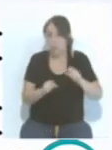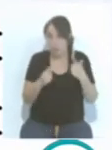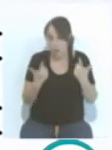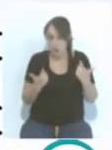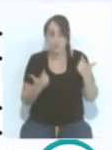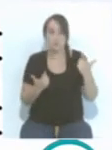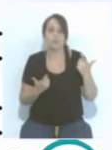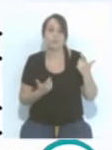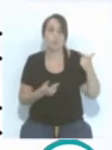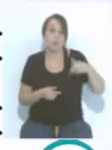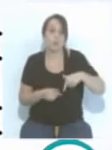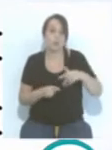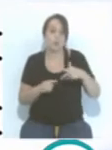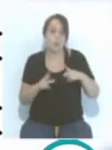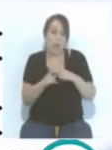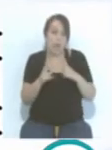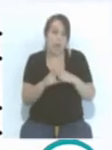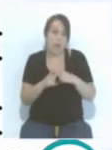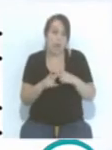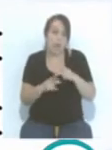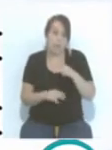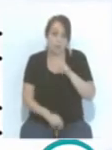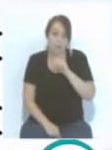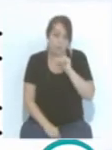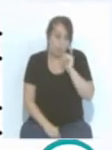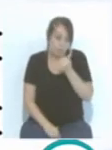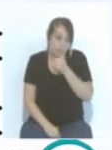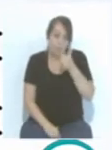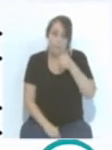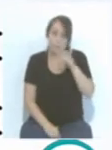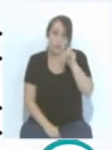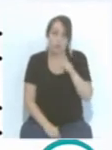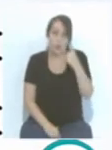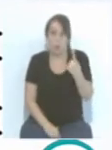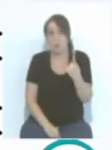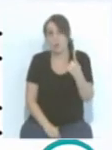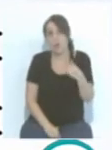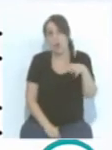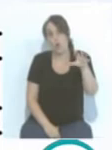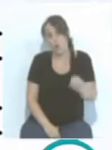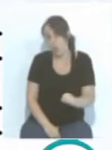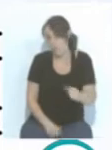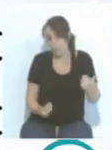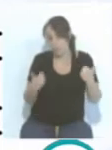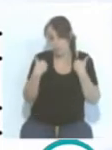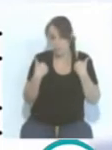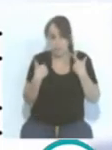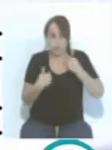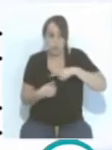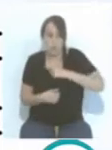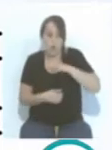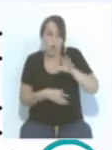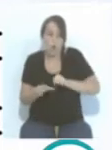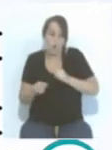que hoy con la sociedad de anónimas manda una persona en concreto, que es el que la ha comprado, los que tengamos acciones o no.